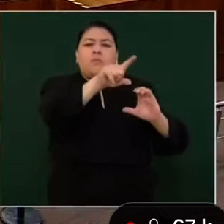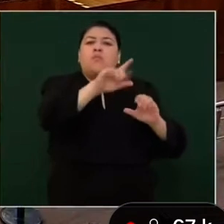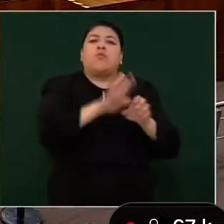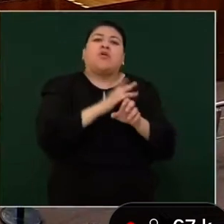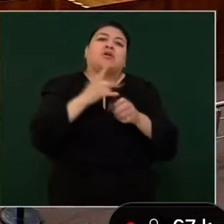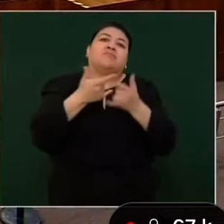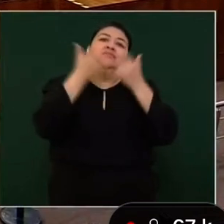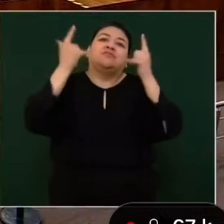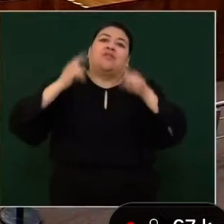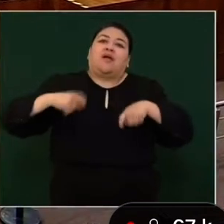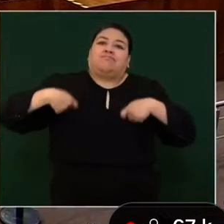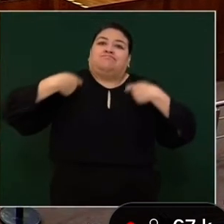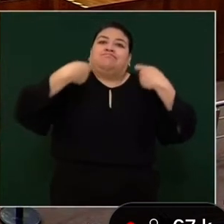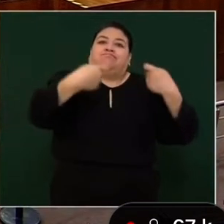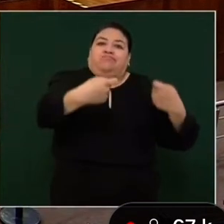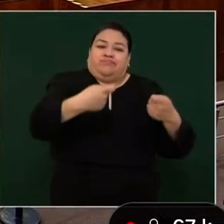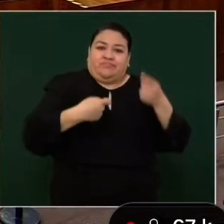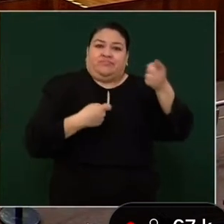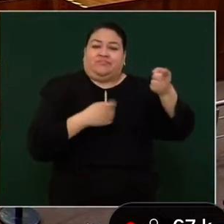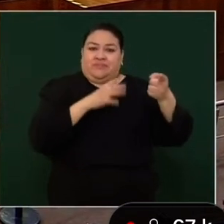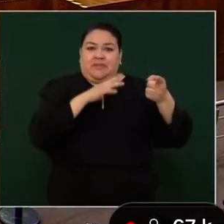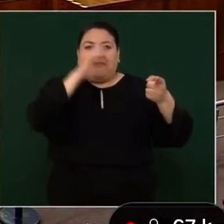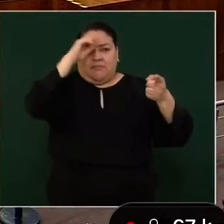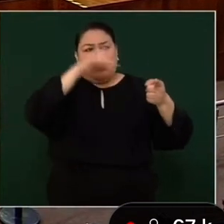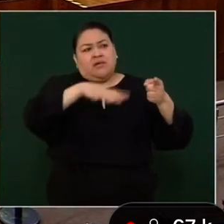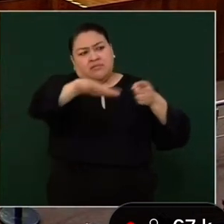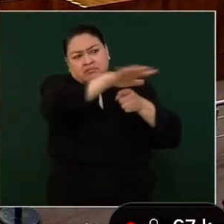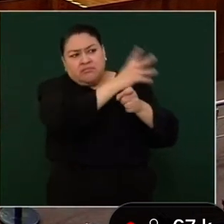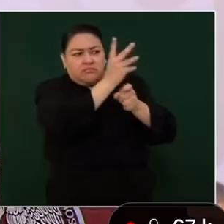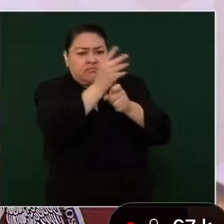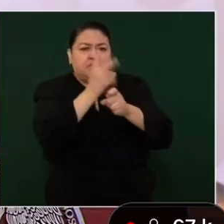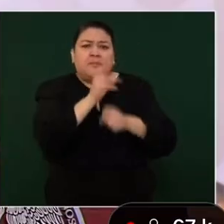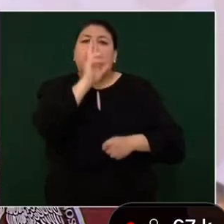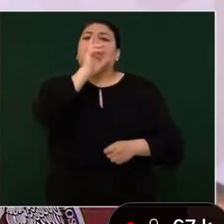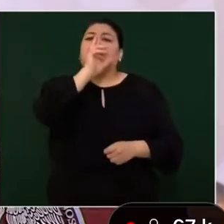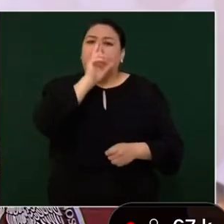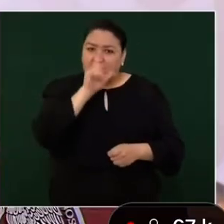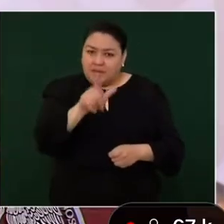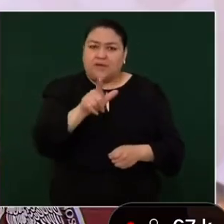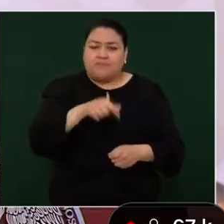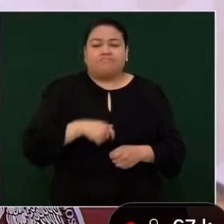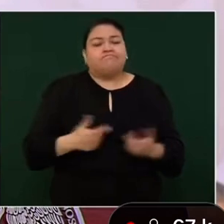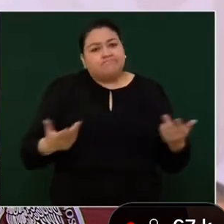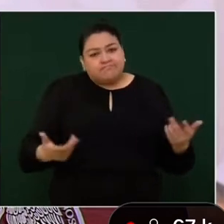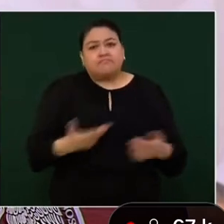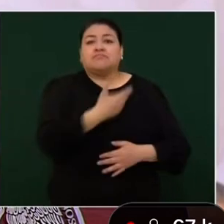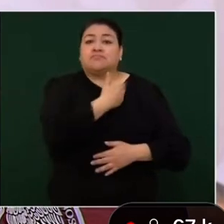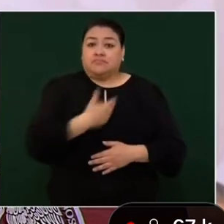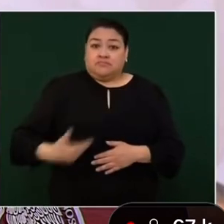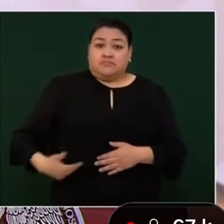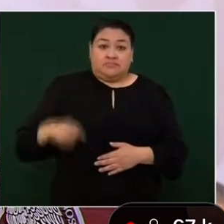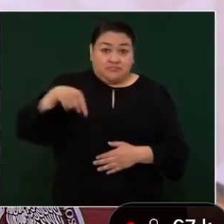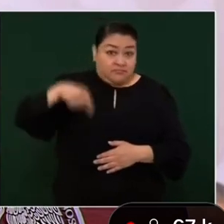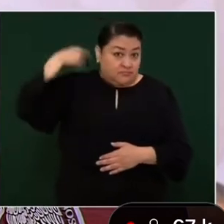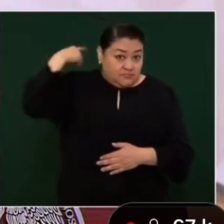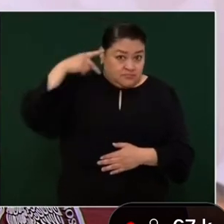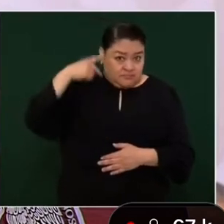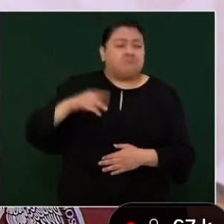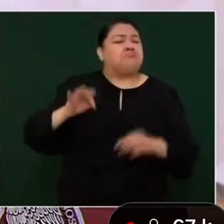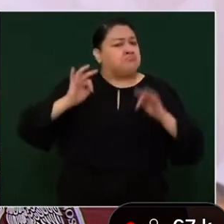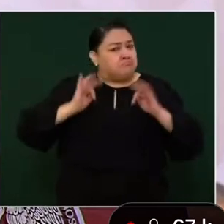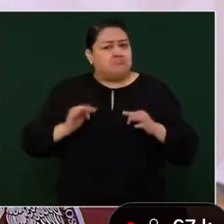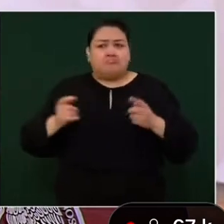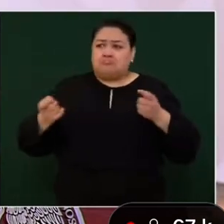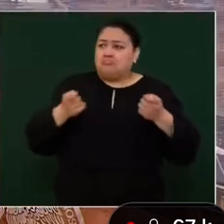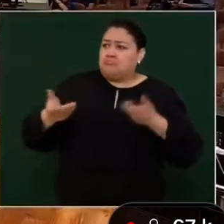histórico con el que se cuenta y busca generar mejores condiciones. En fin, presidente, en Puebla hay gobernabilidad,